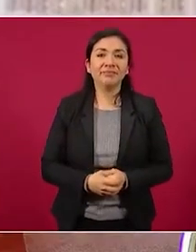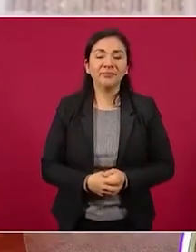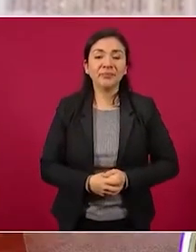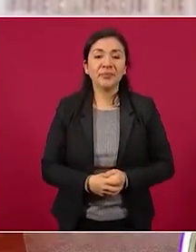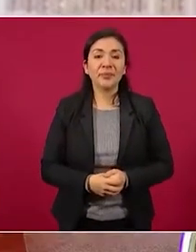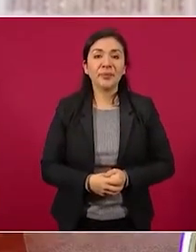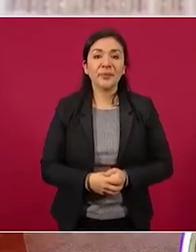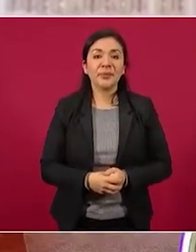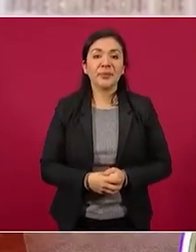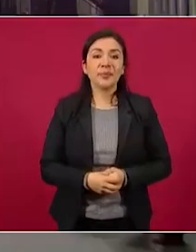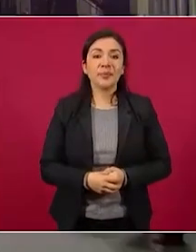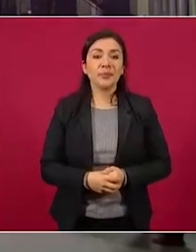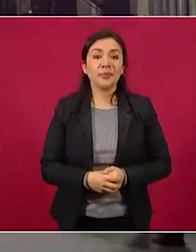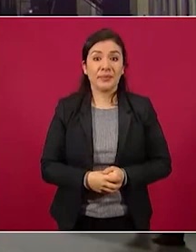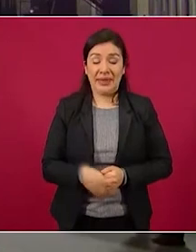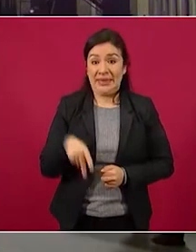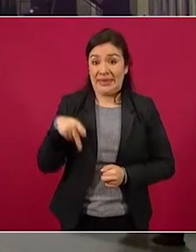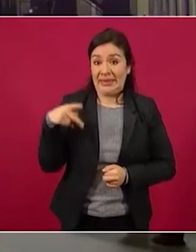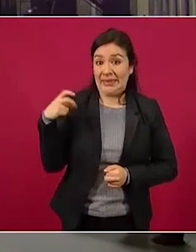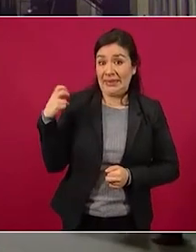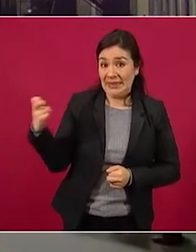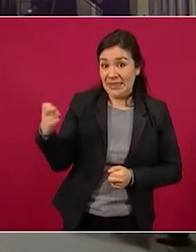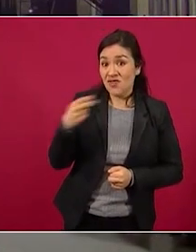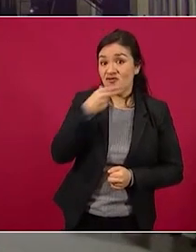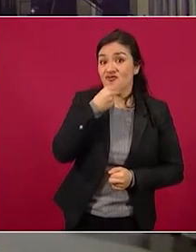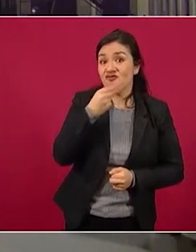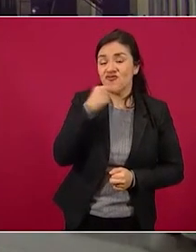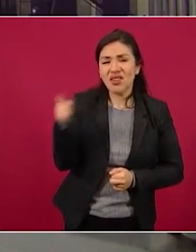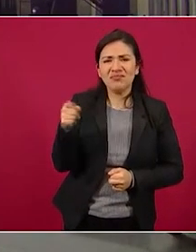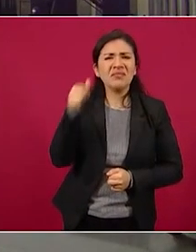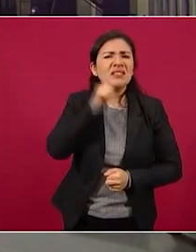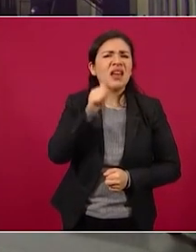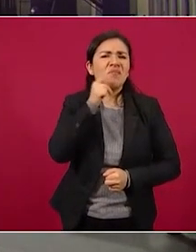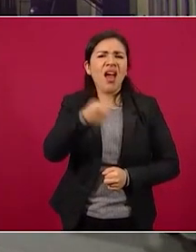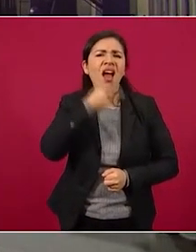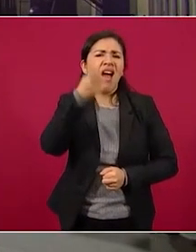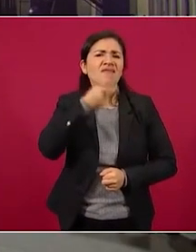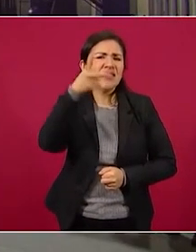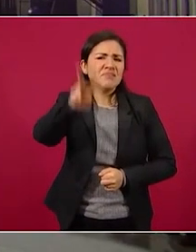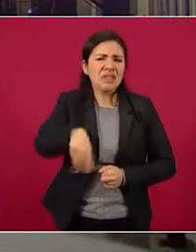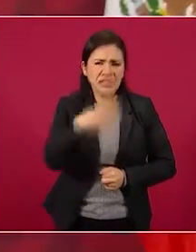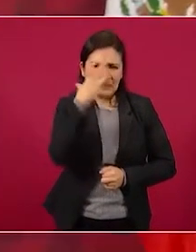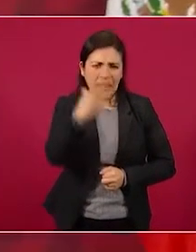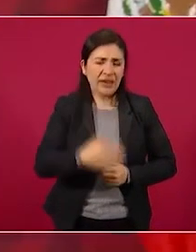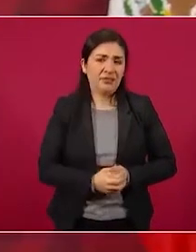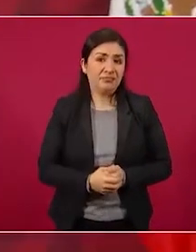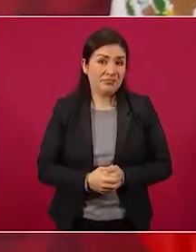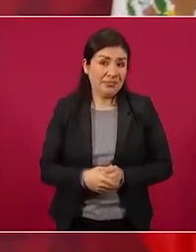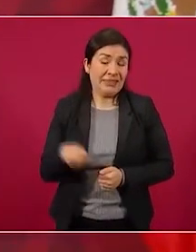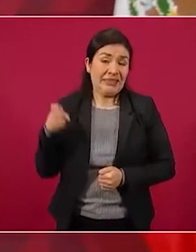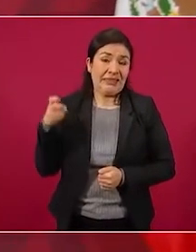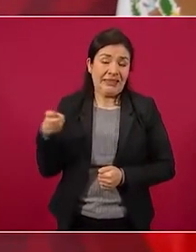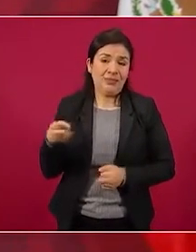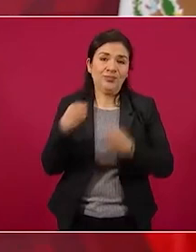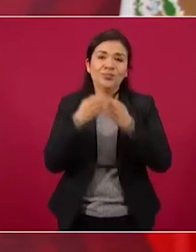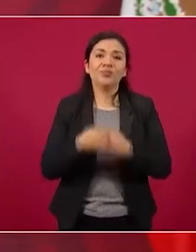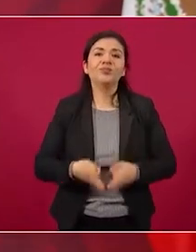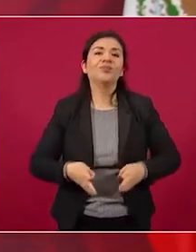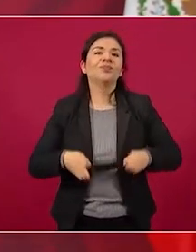pero él es muy franco es lo que prevalece